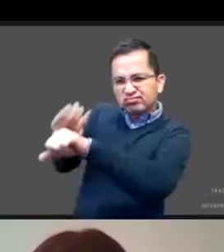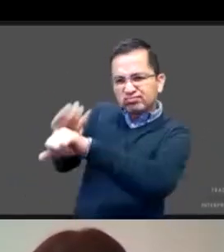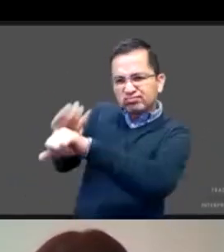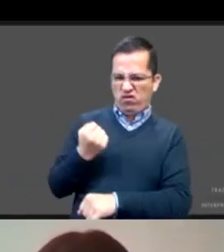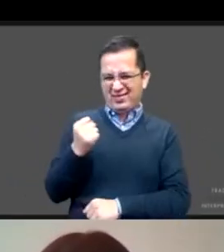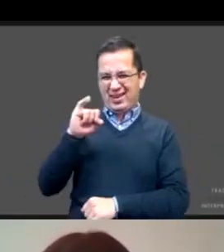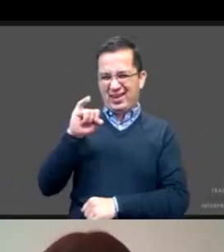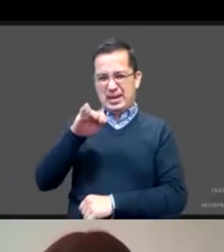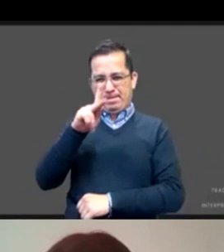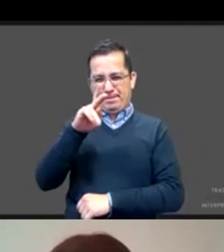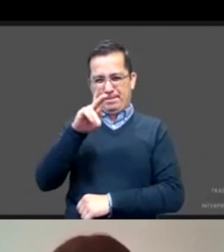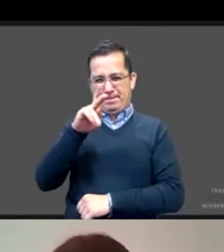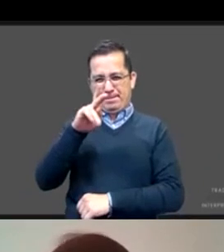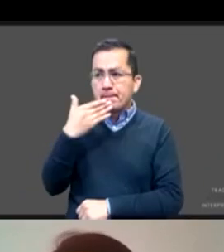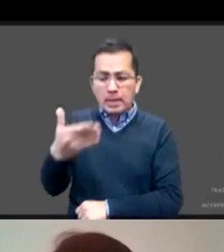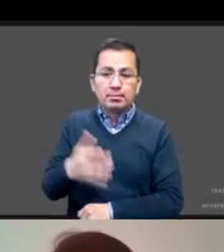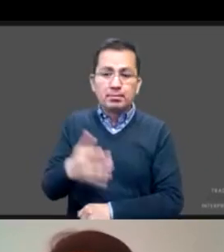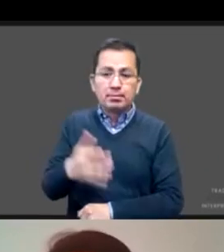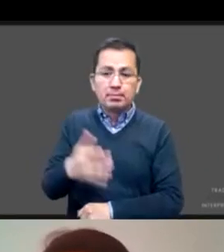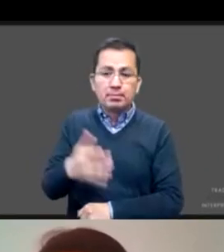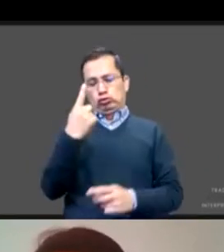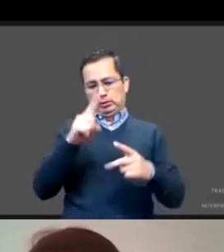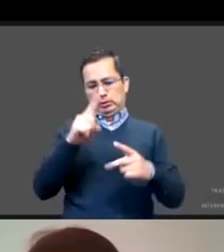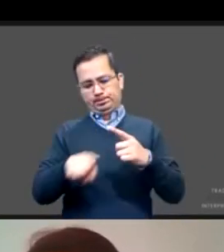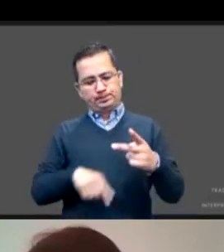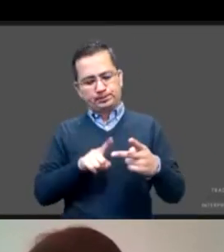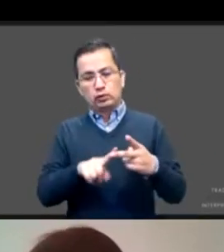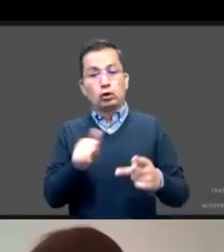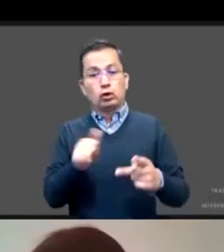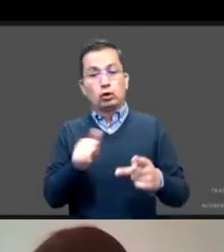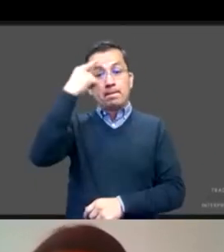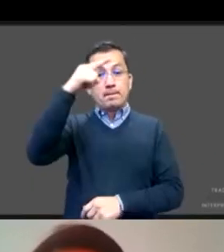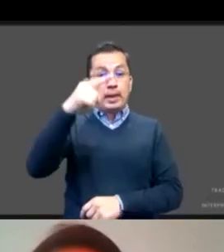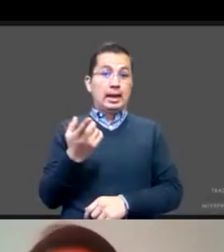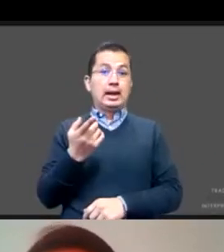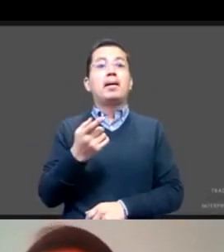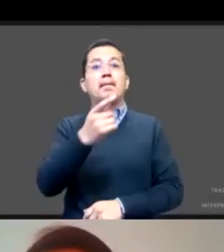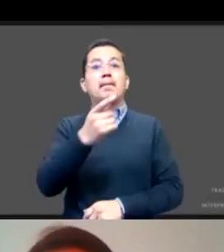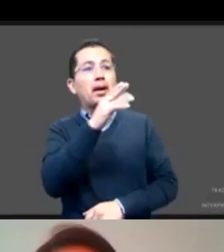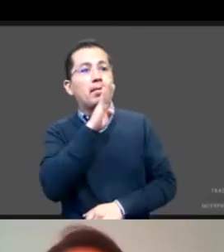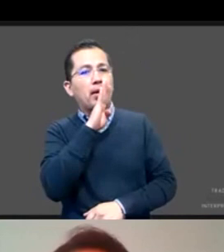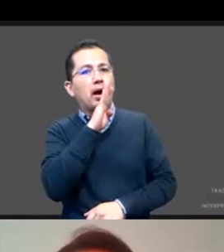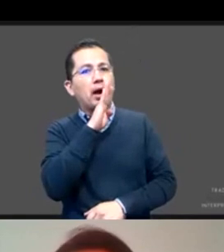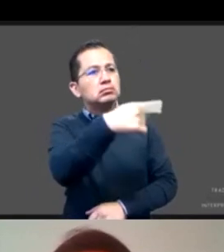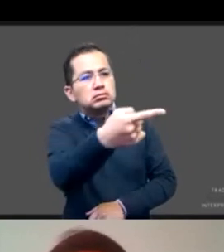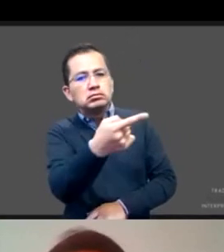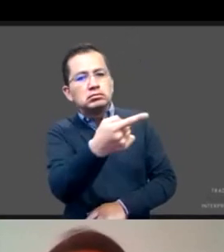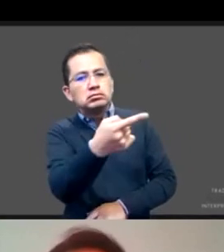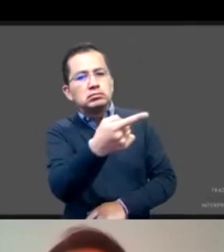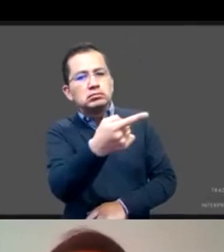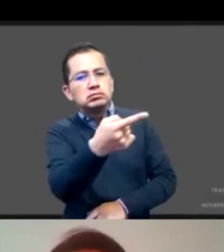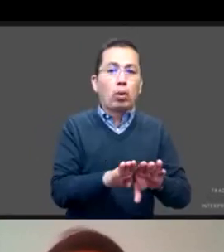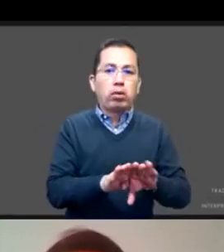un lado. Y lo otro, sobre las recomendaciones con padres. La verdad es que desde el IGE no tenemos el trabajo con padres de familia, pero sí me parece que una de